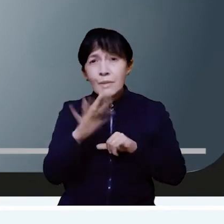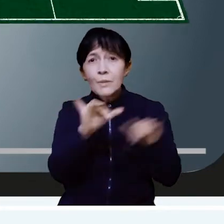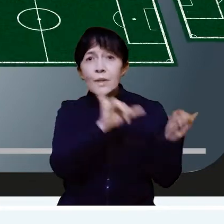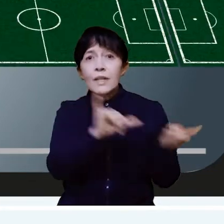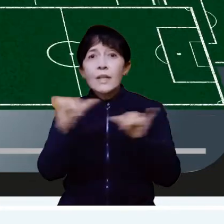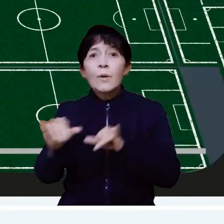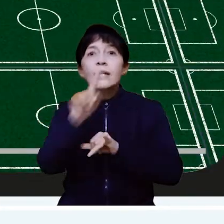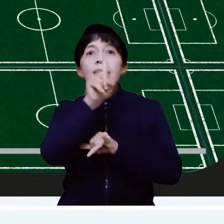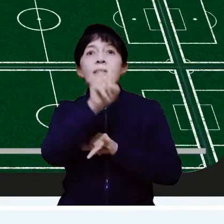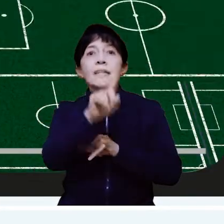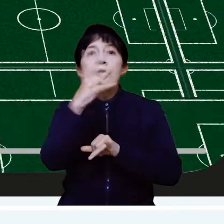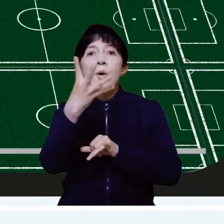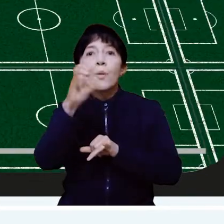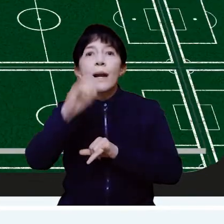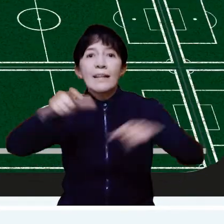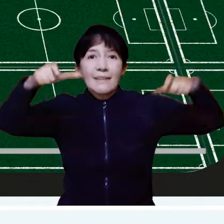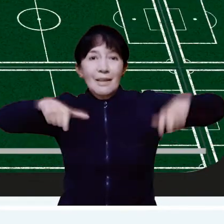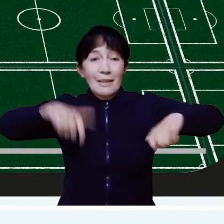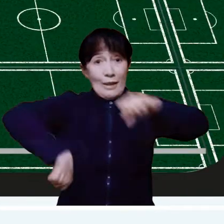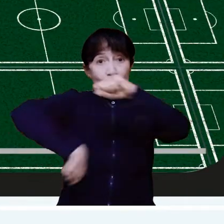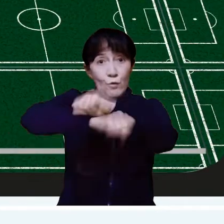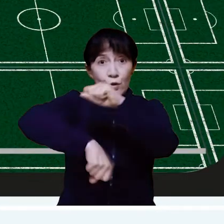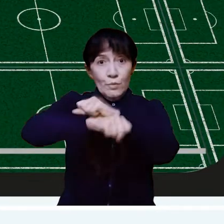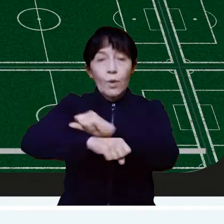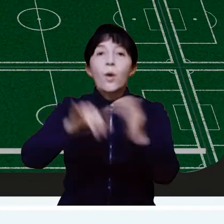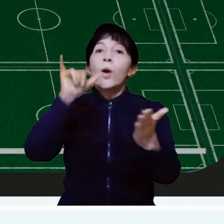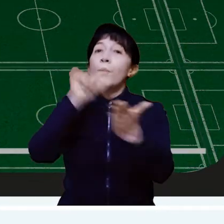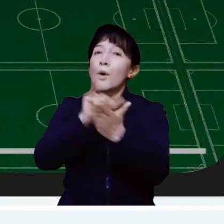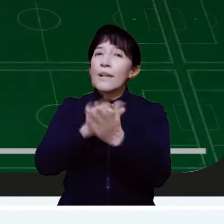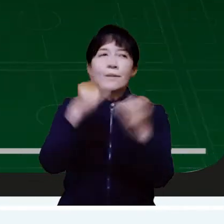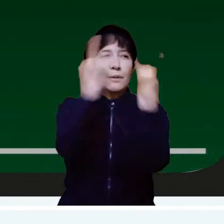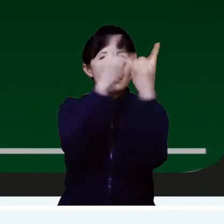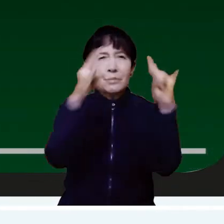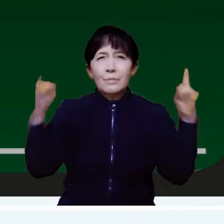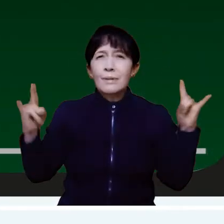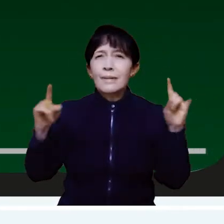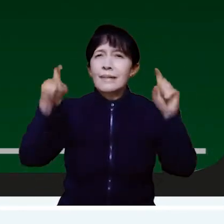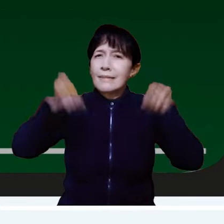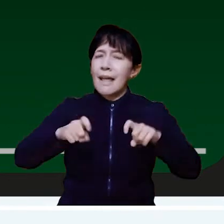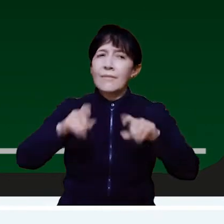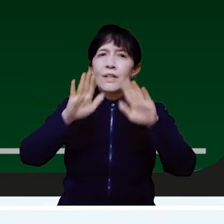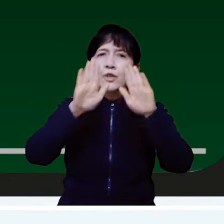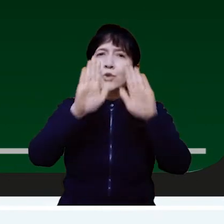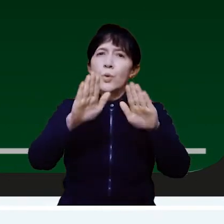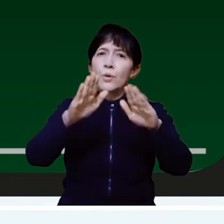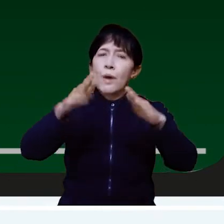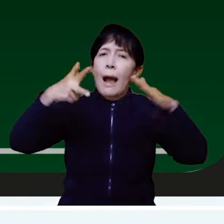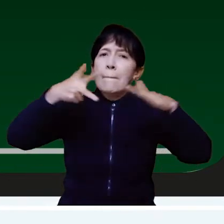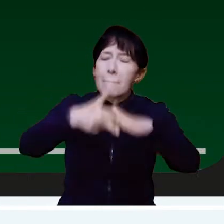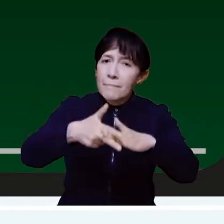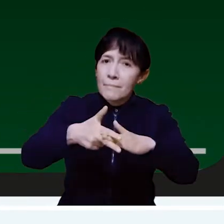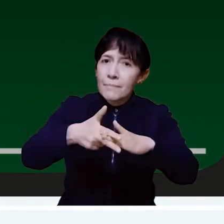de fútbol. Por esto, detener la deforestación debe ser una prioridad que nos involucre a todos. Las